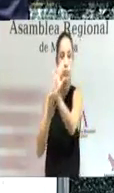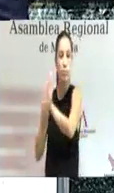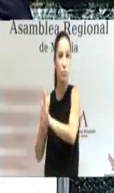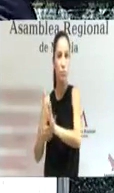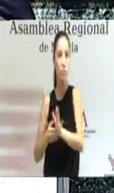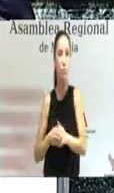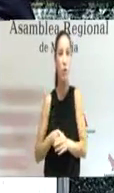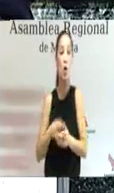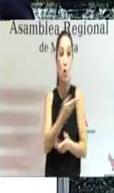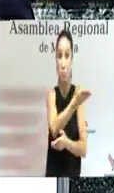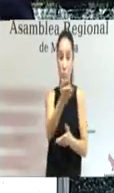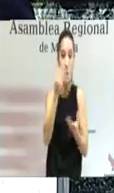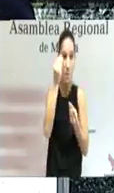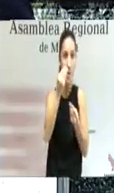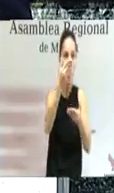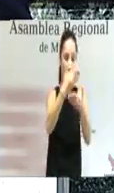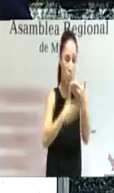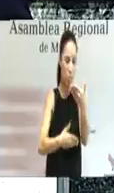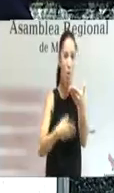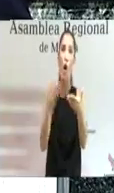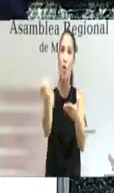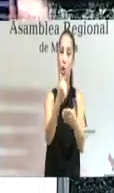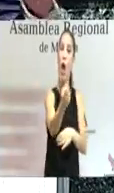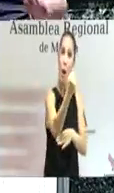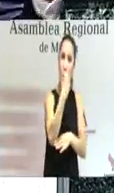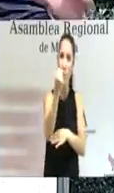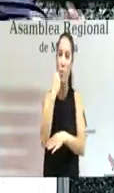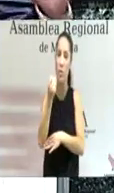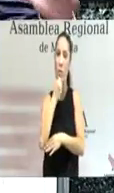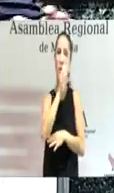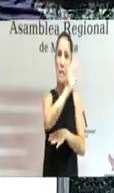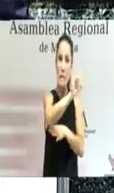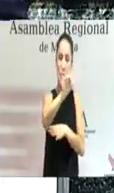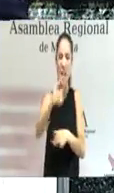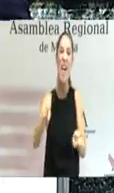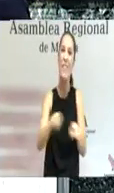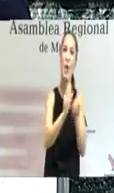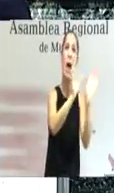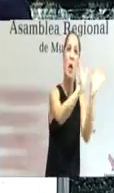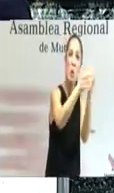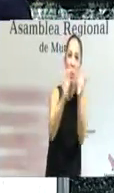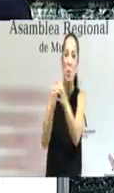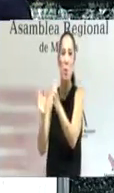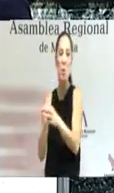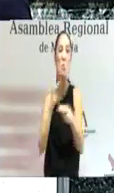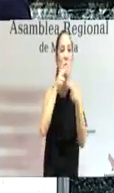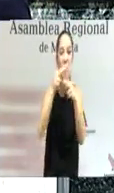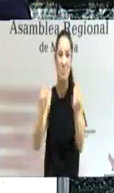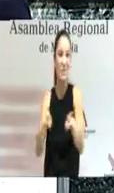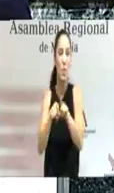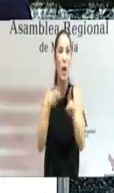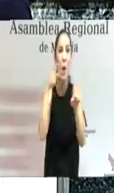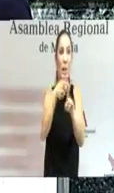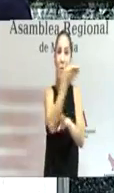a las que espero que todos seamos capaces de sumarnos porque por encima de la sigla o los grupos son las propuestas de recuperación de las